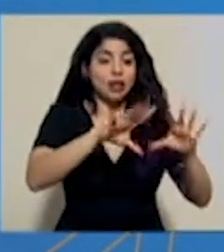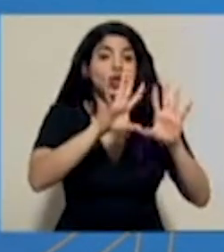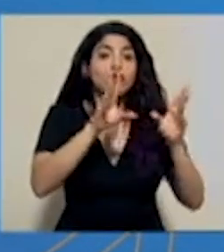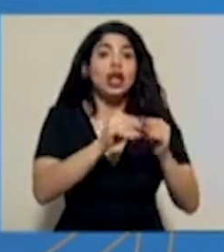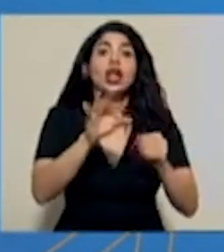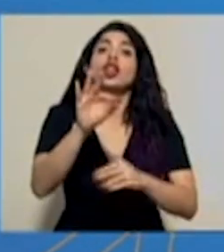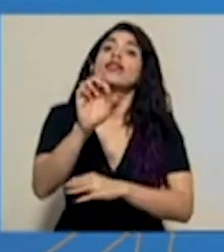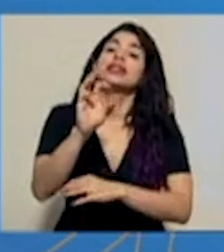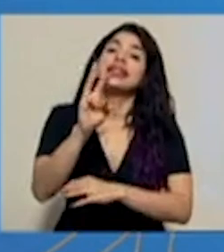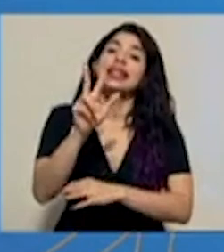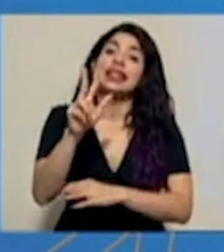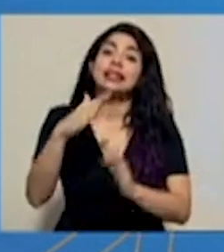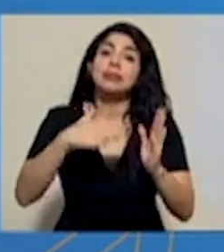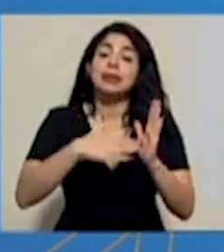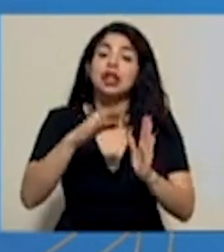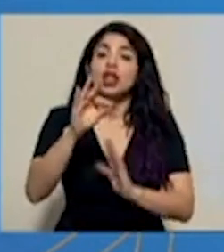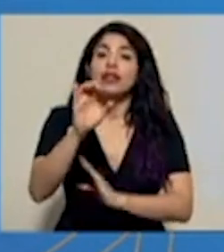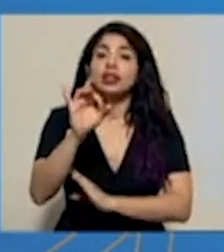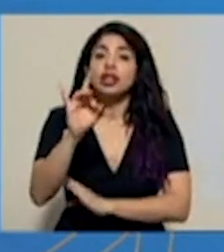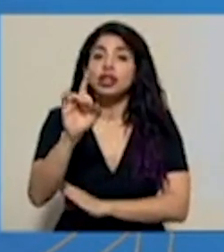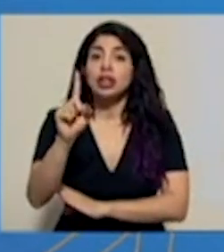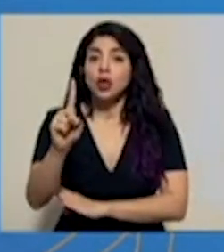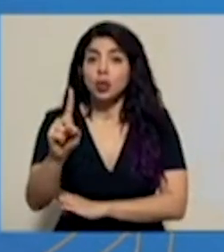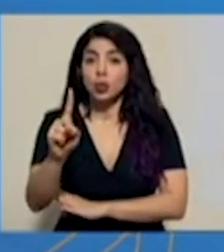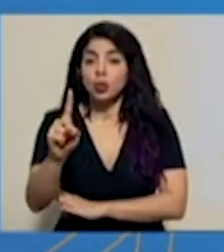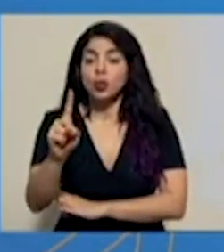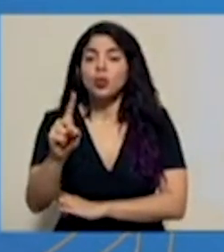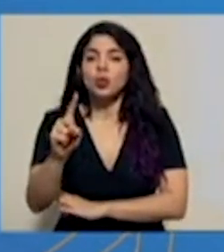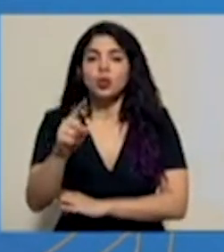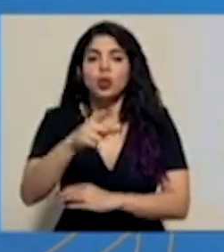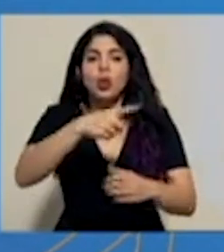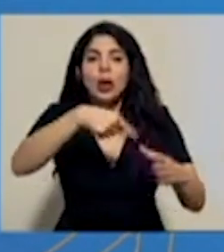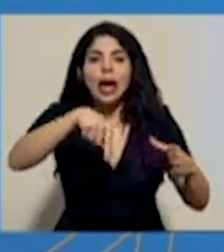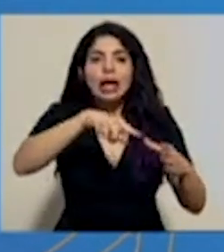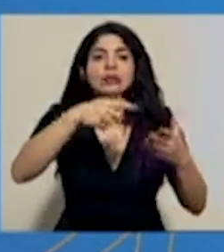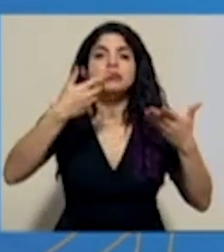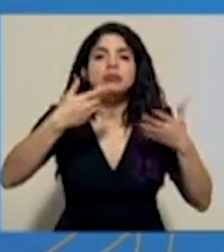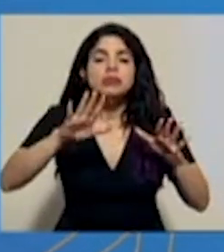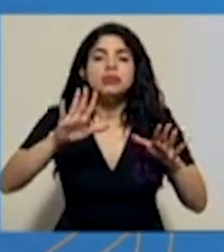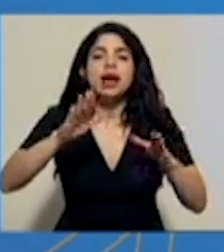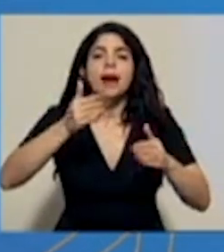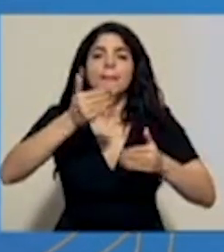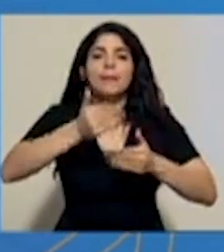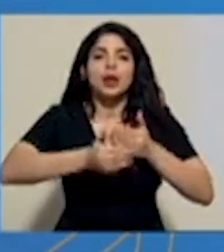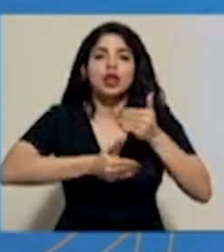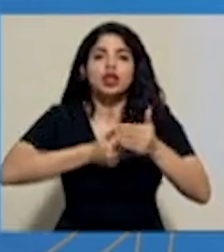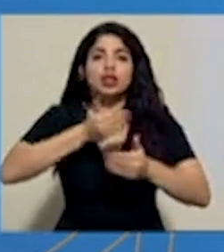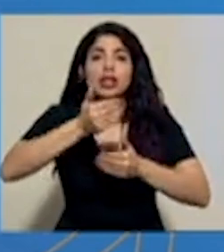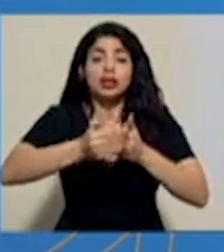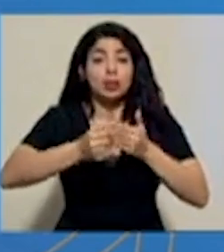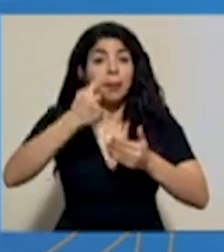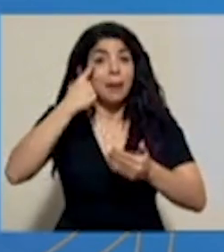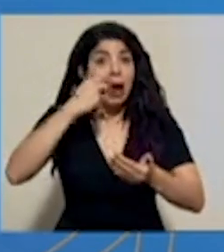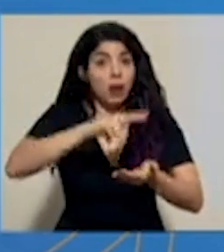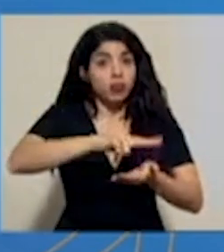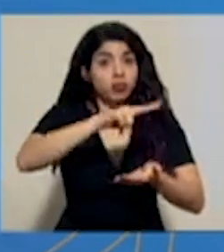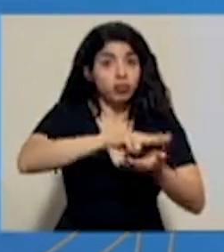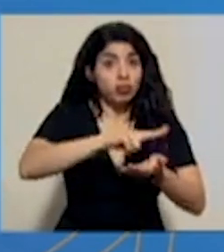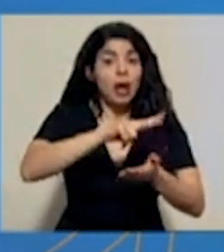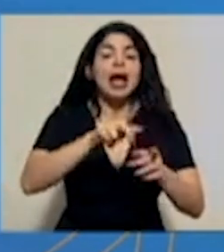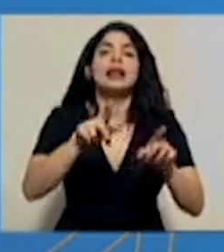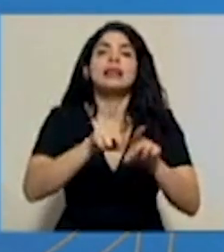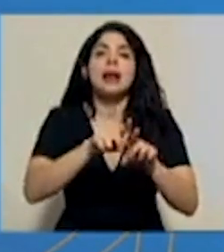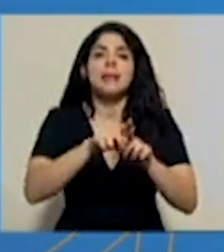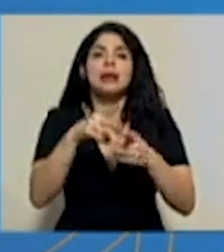963 mil 981 han estado en proceso no sólo de validación sino que también han